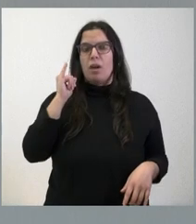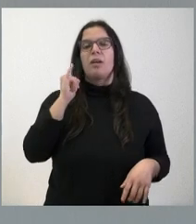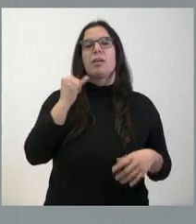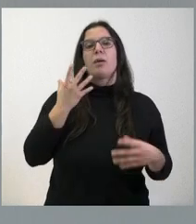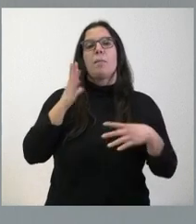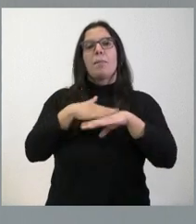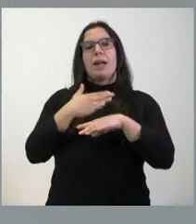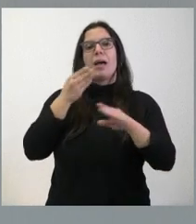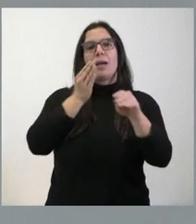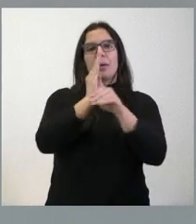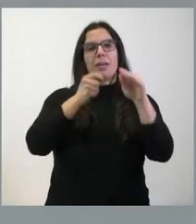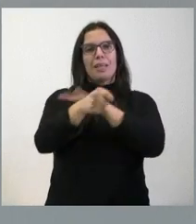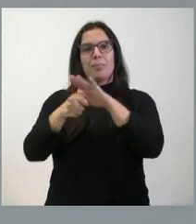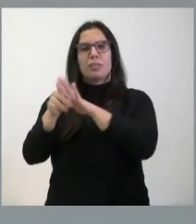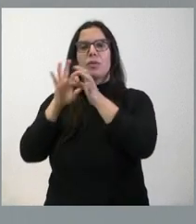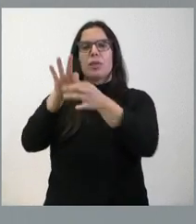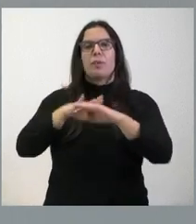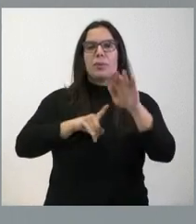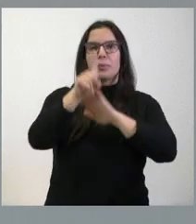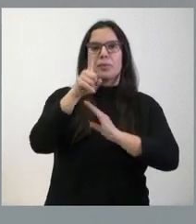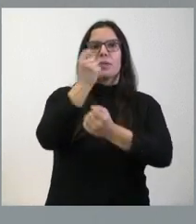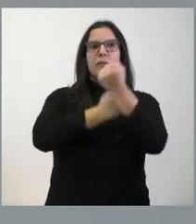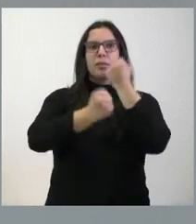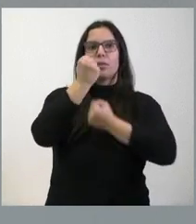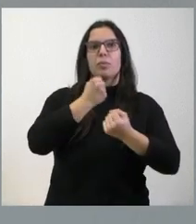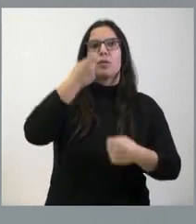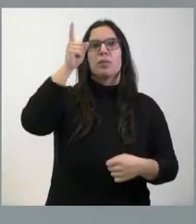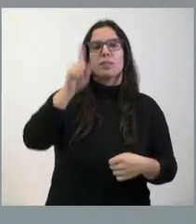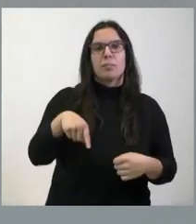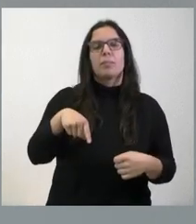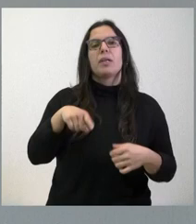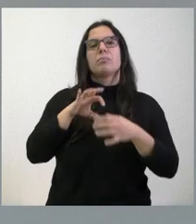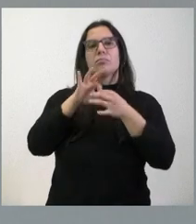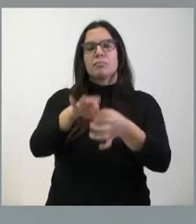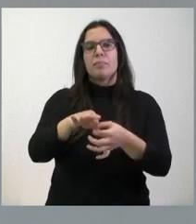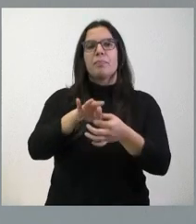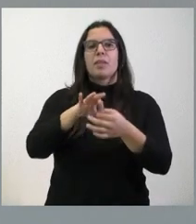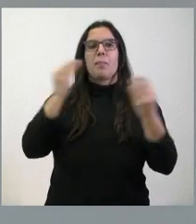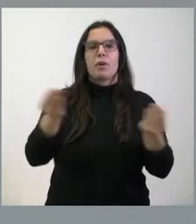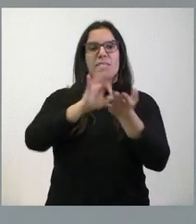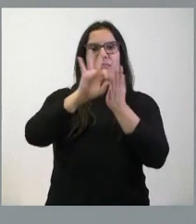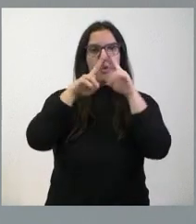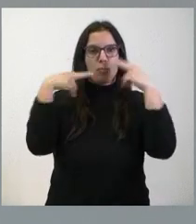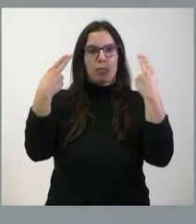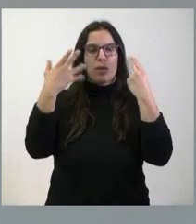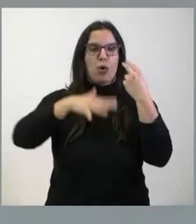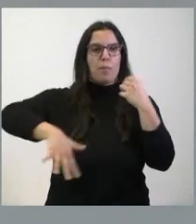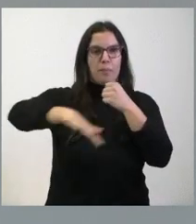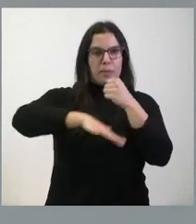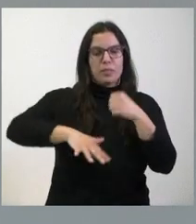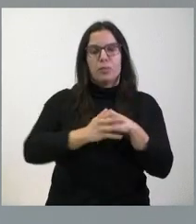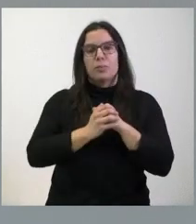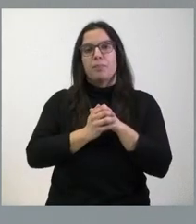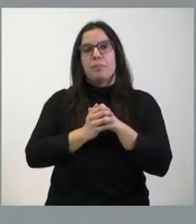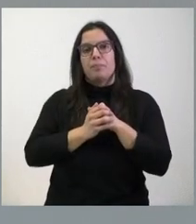las inversiones vinculadas al crecimiento económico y vinculadas también a la mejora de los servicios públicos esenciales. En este ámbito